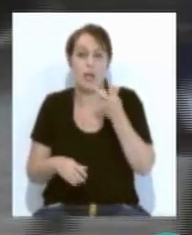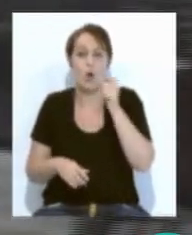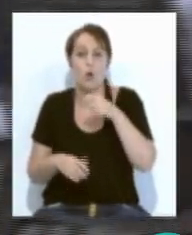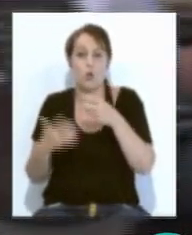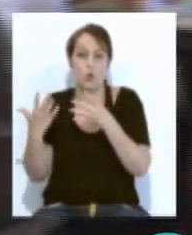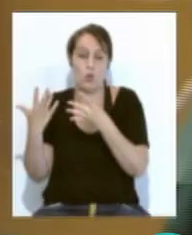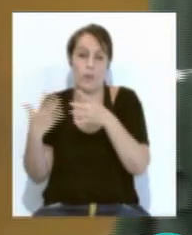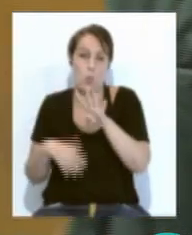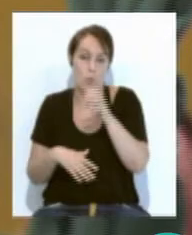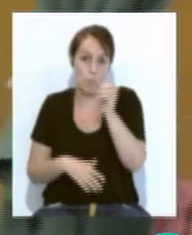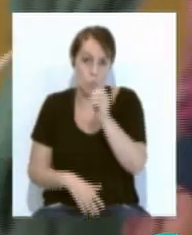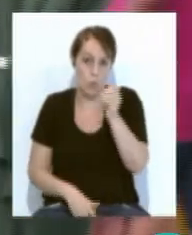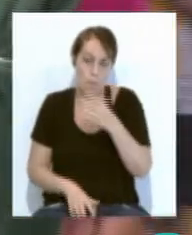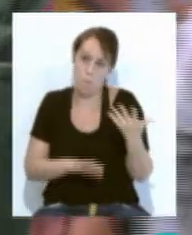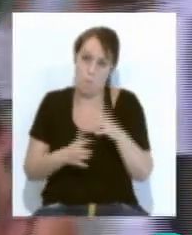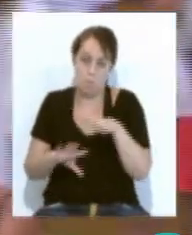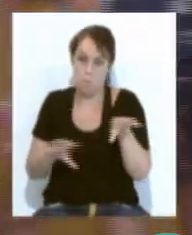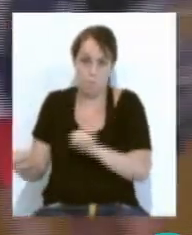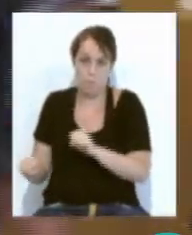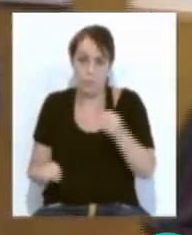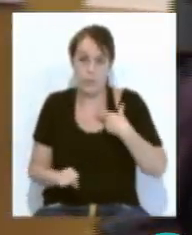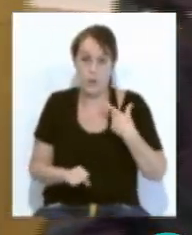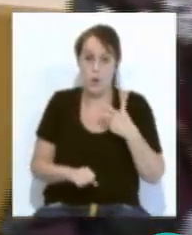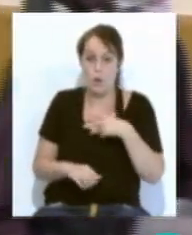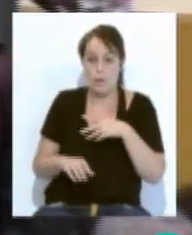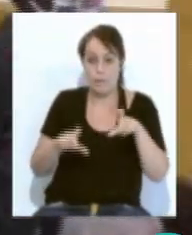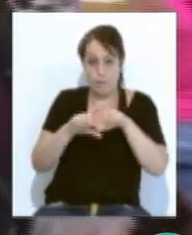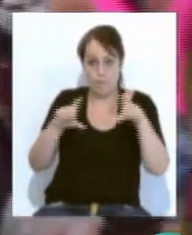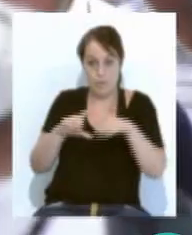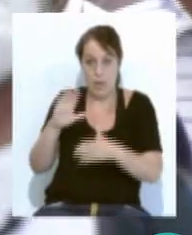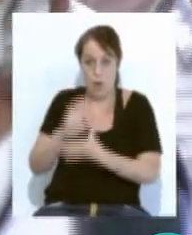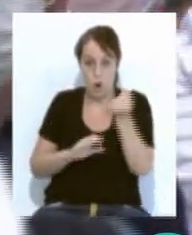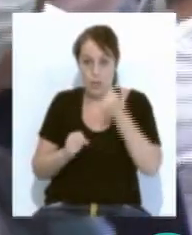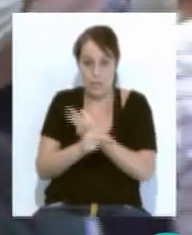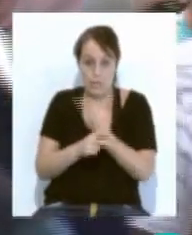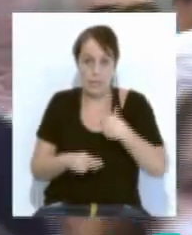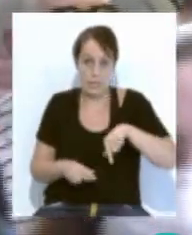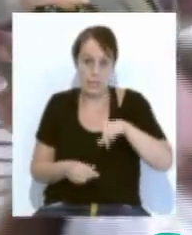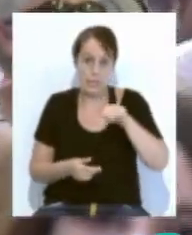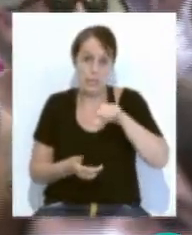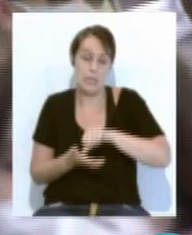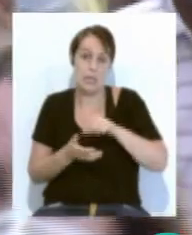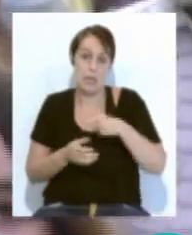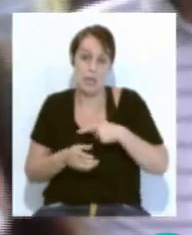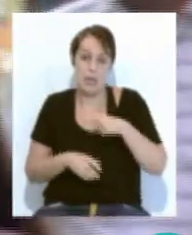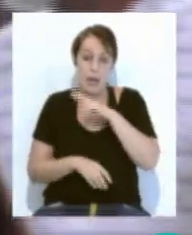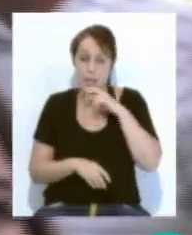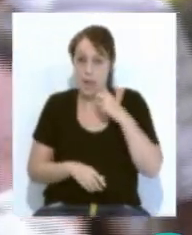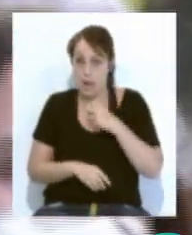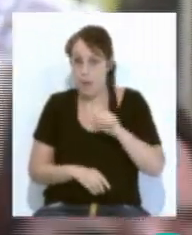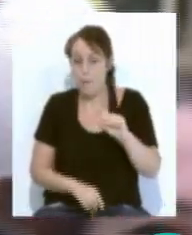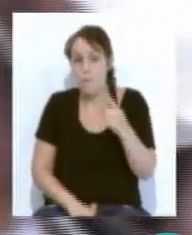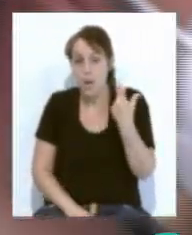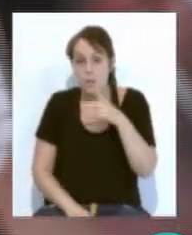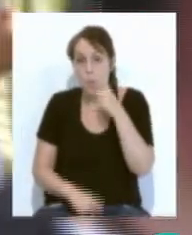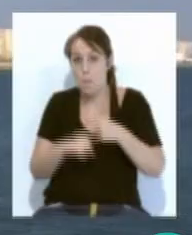Según las estimaciones de la Federación de Hostelería, las localidades gaditanas, que experimentarán un mayor número de reservas, por encima